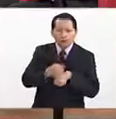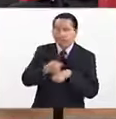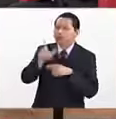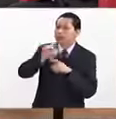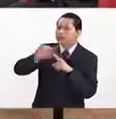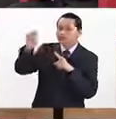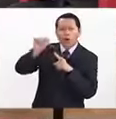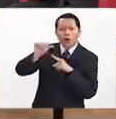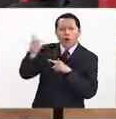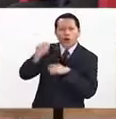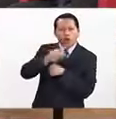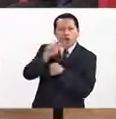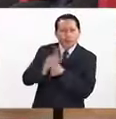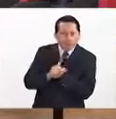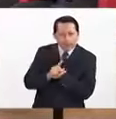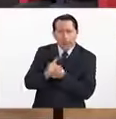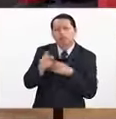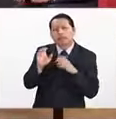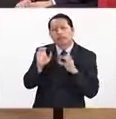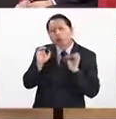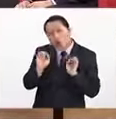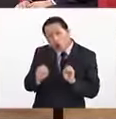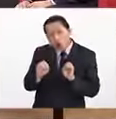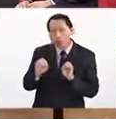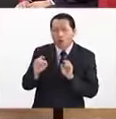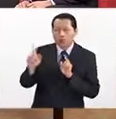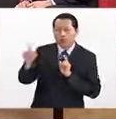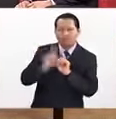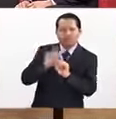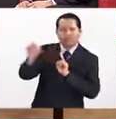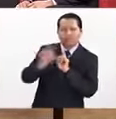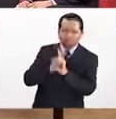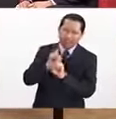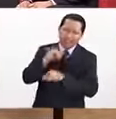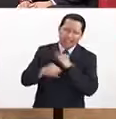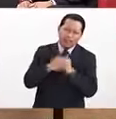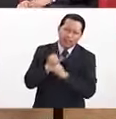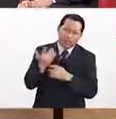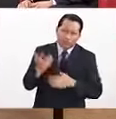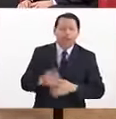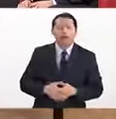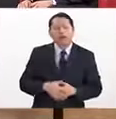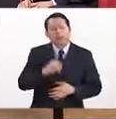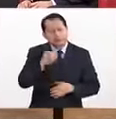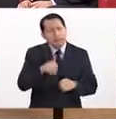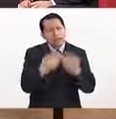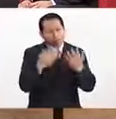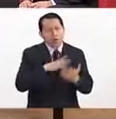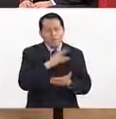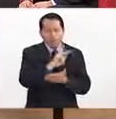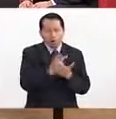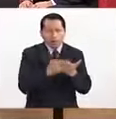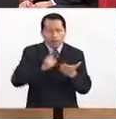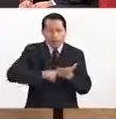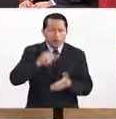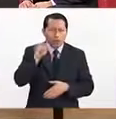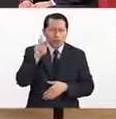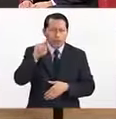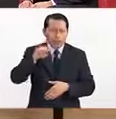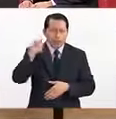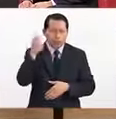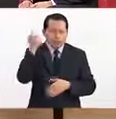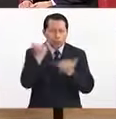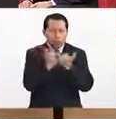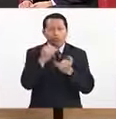extranjero o también el intercambio internacional? tenemos un programa en el Instituto Politécnico Nacional